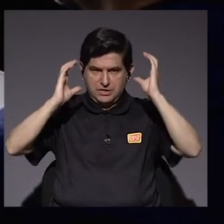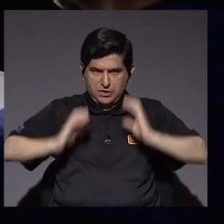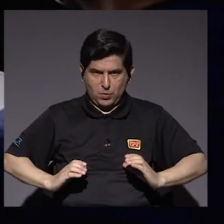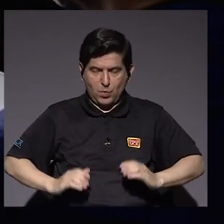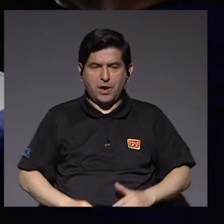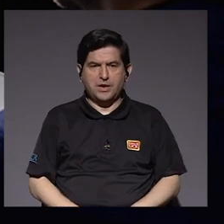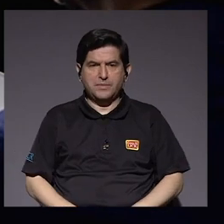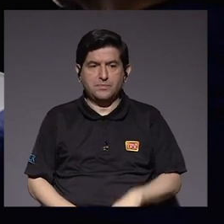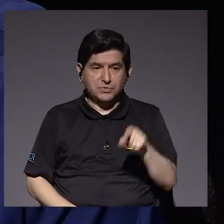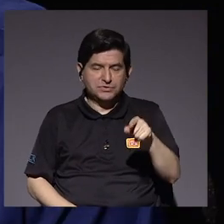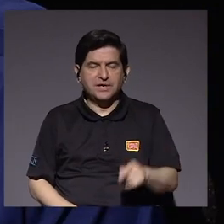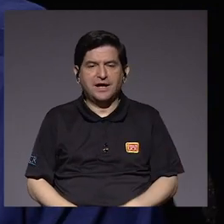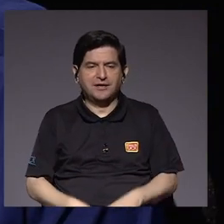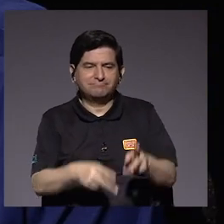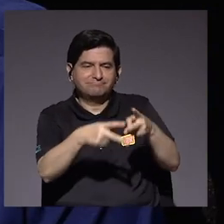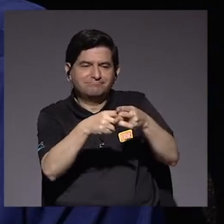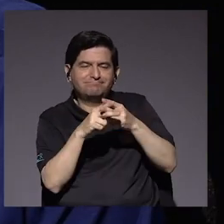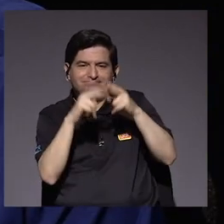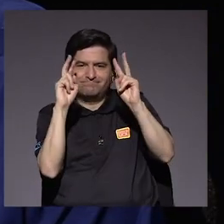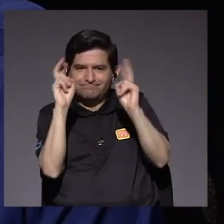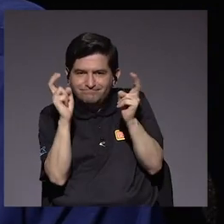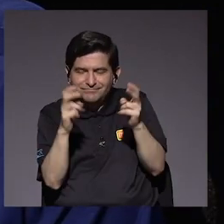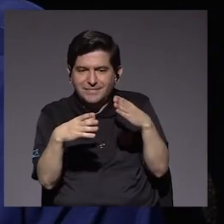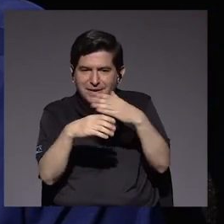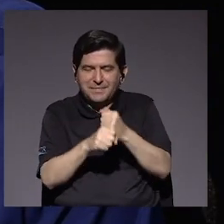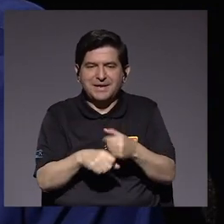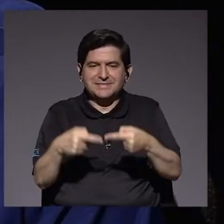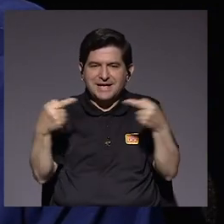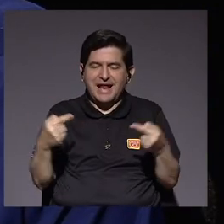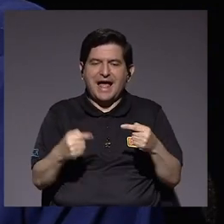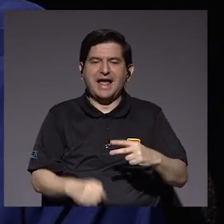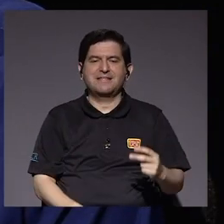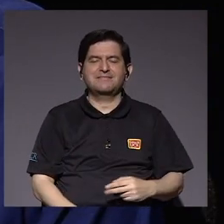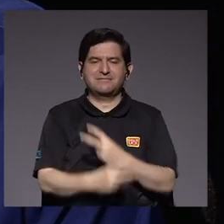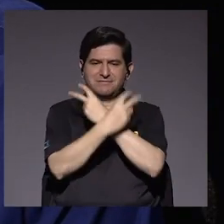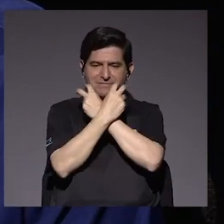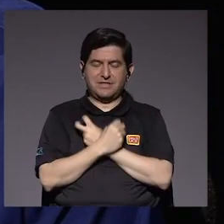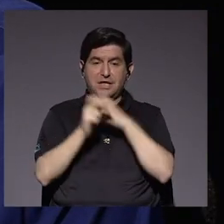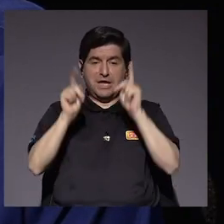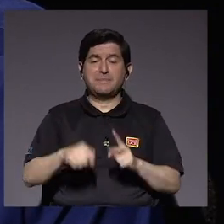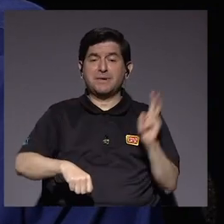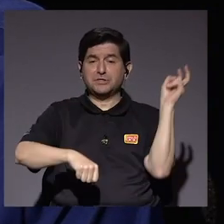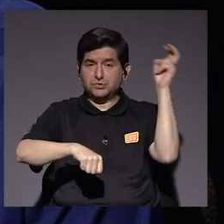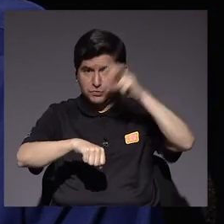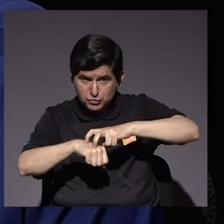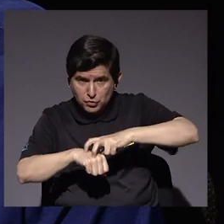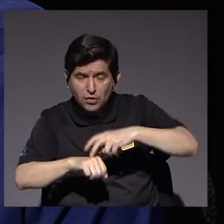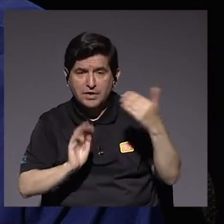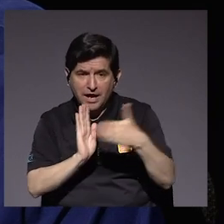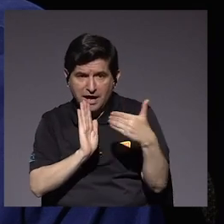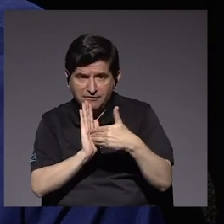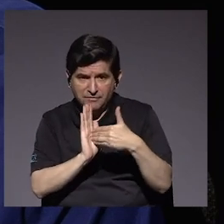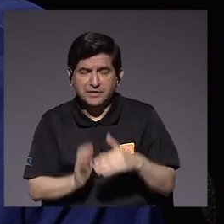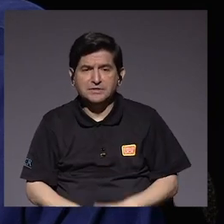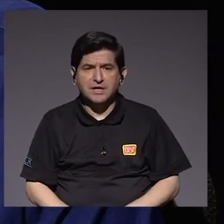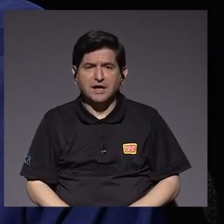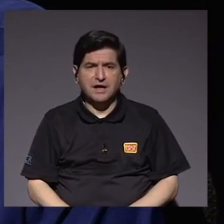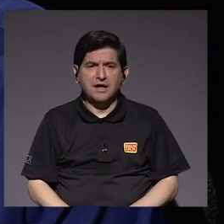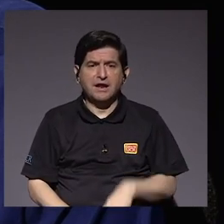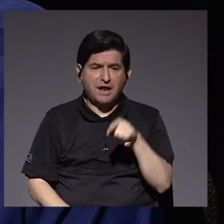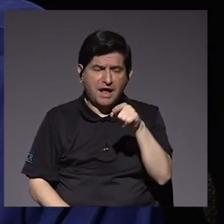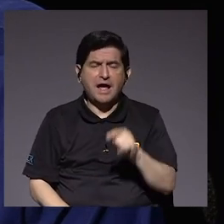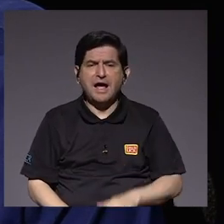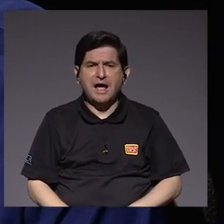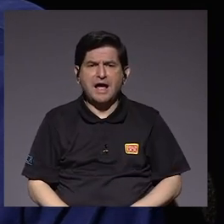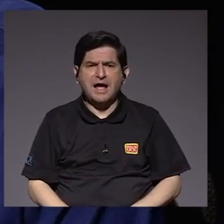anticuerpos de los caballos se toman prestados para preparar los antivenenos. Y cuando una persona es mordida, como la serpiente